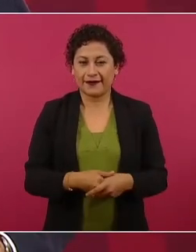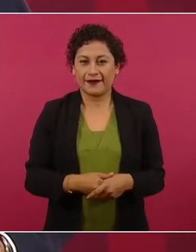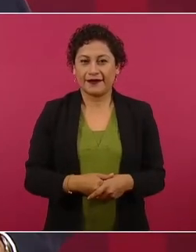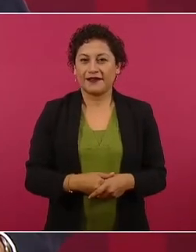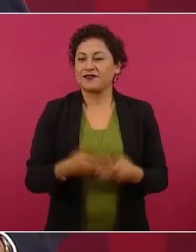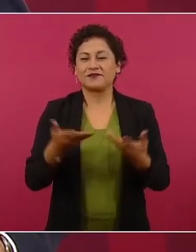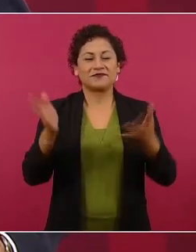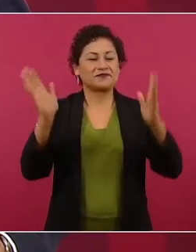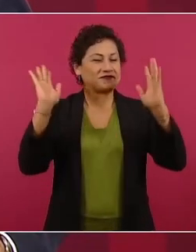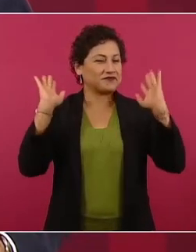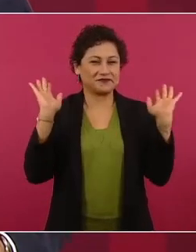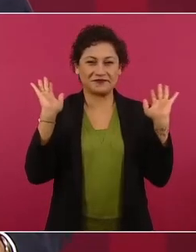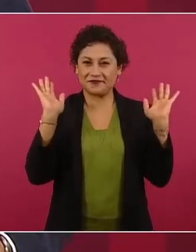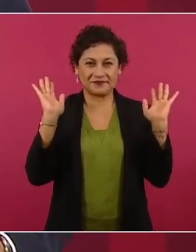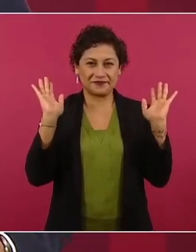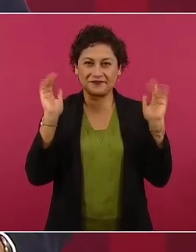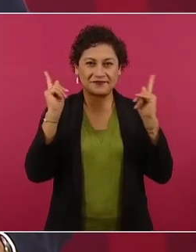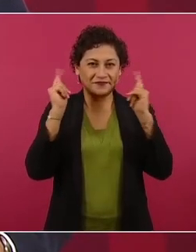cualquiera.